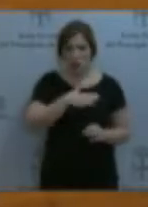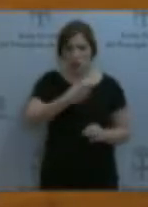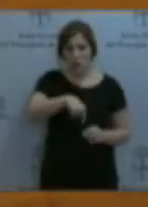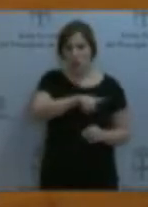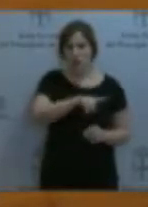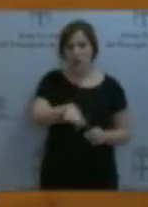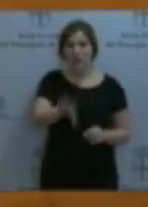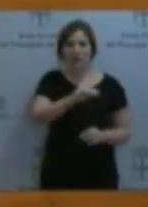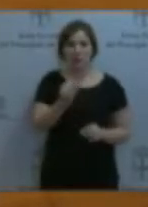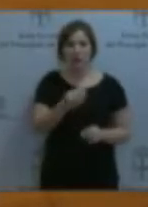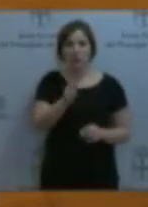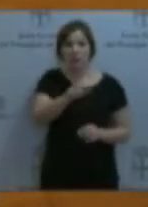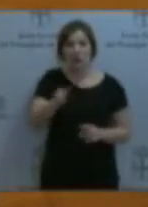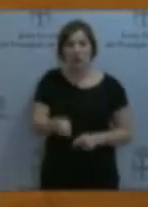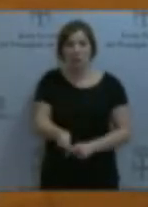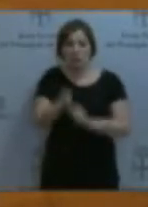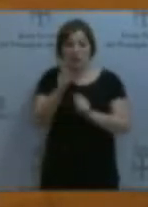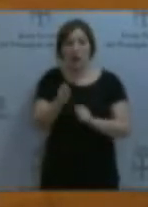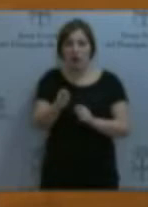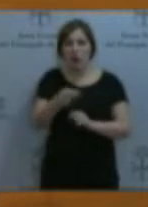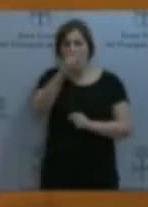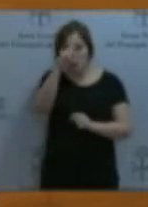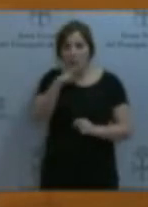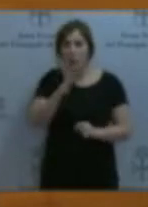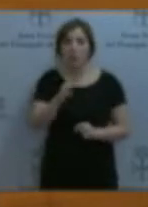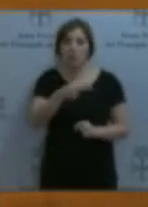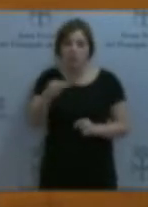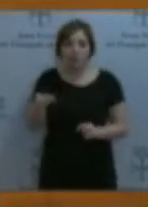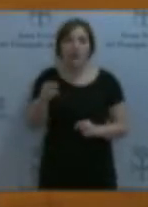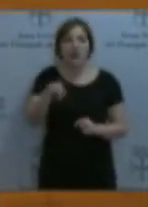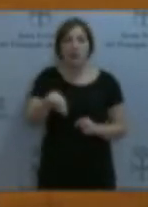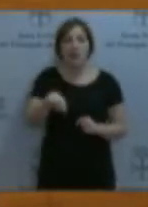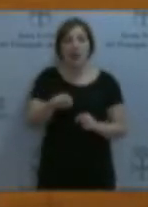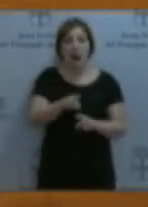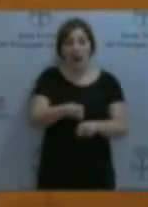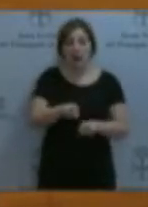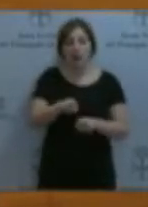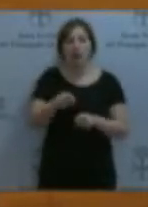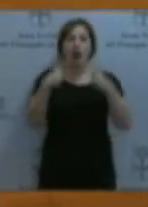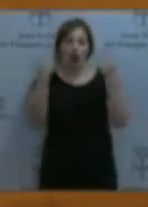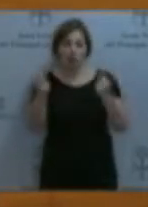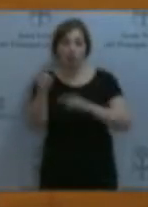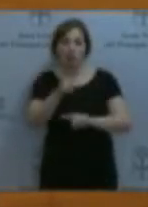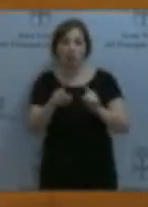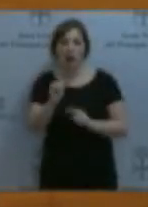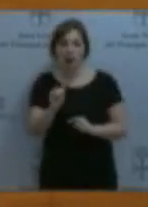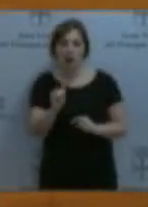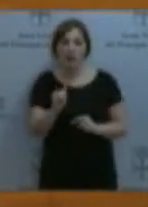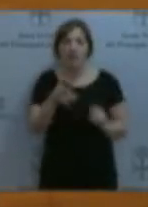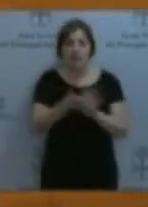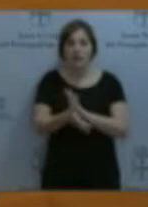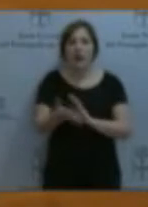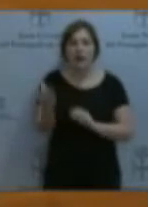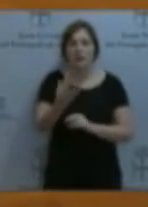los pescadores están preocupados con los cormoranes y los ganaderos con los lobos. Es lógico. Son problemas que requieren rigurosos